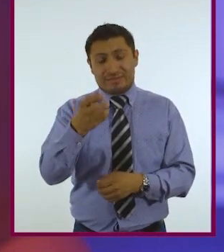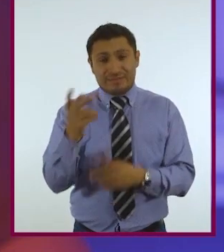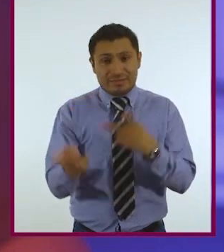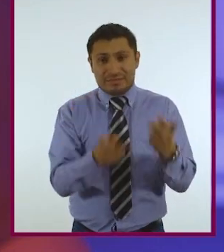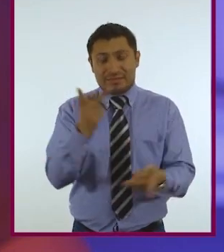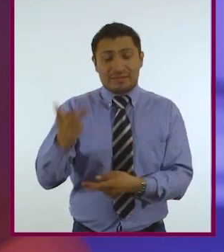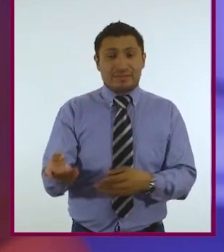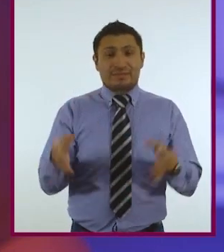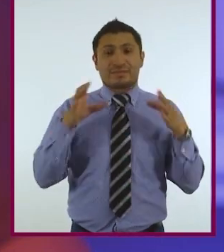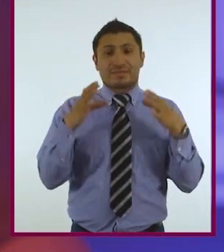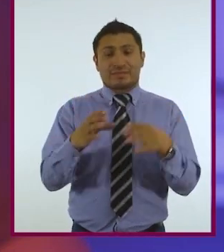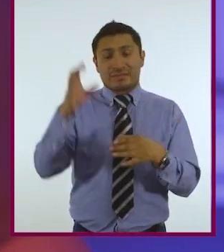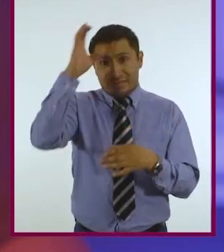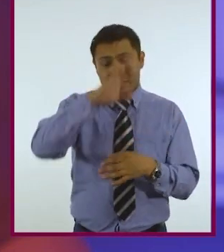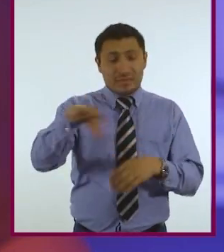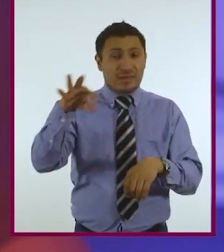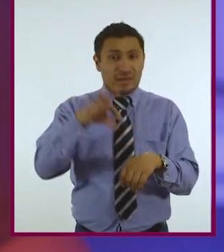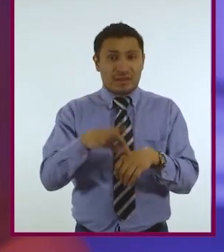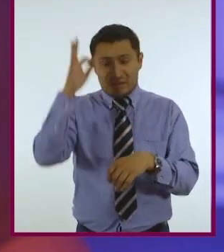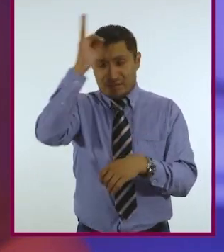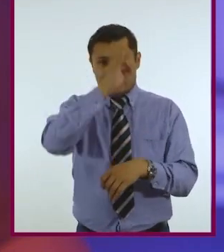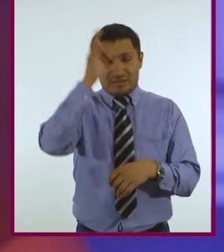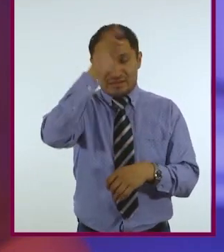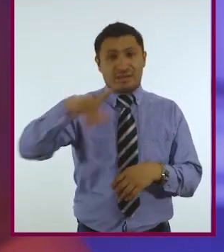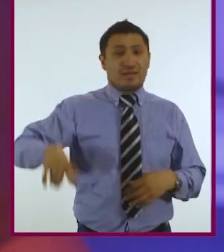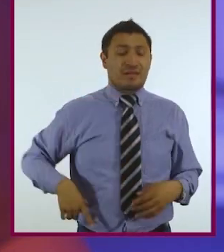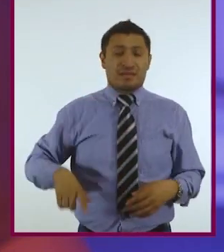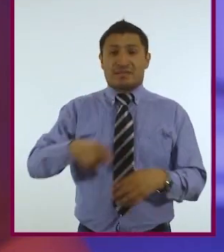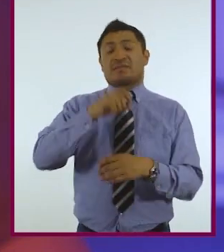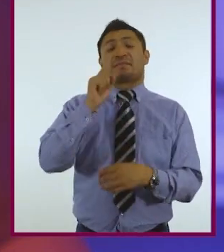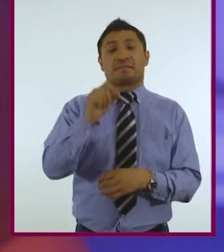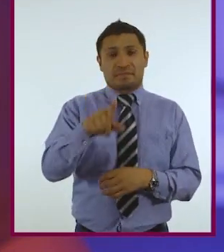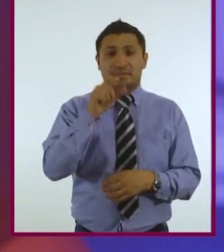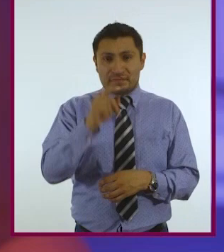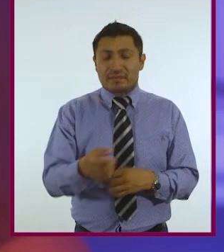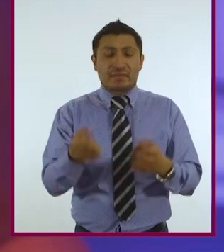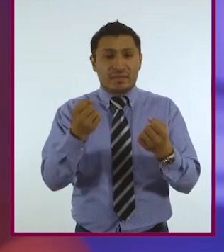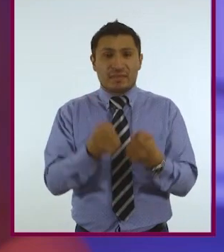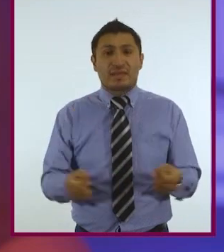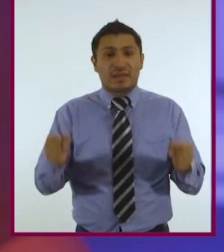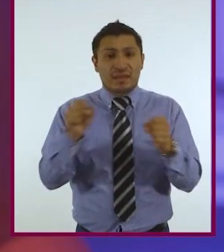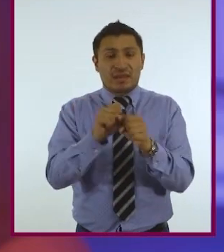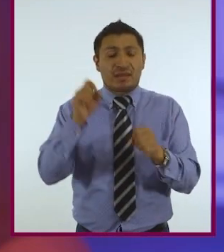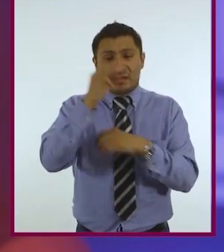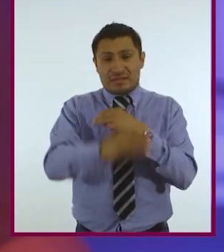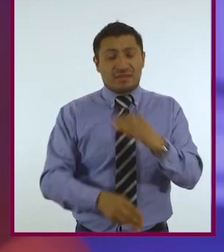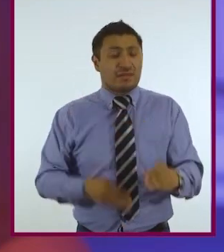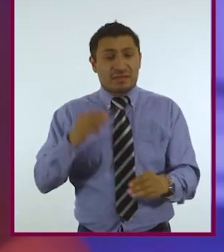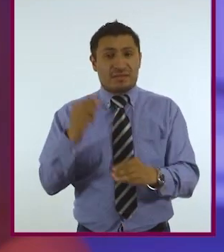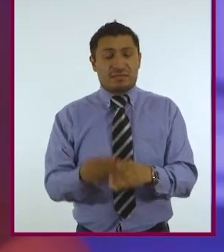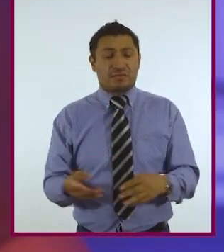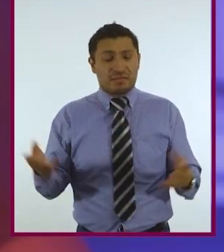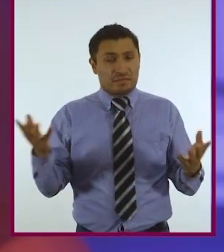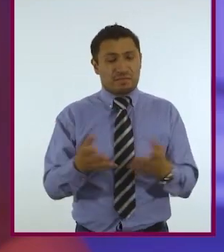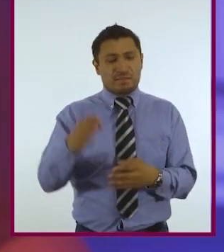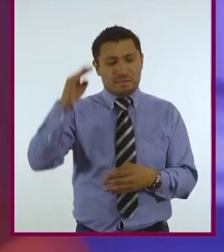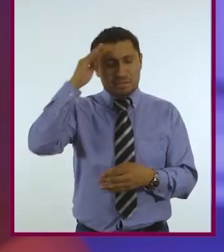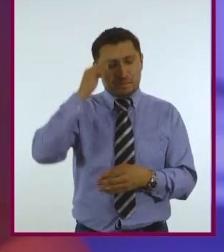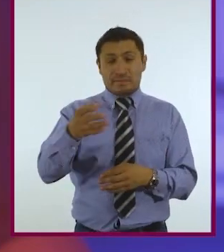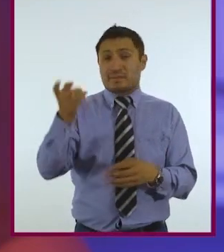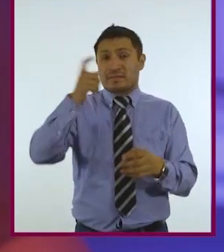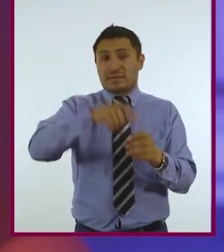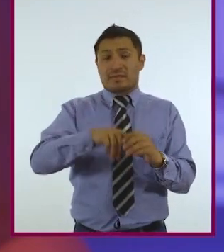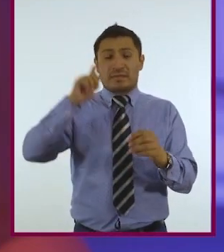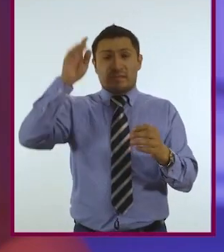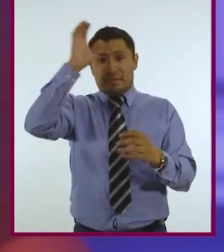que la comunidad científica, médica, filosófica, gobiernos y, por supuesto, la sociedad alrededor del mundo se están haciendo y que tiene que ver